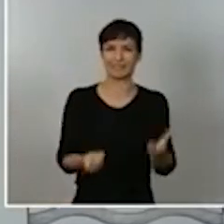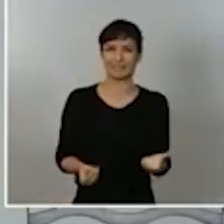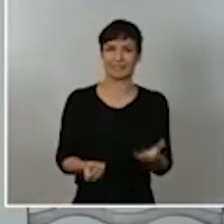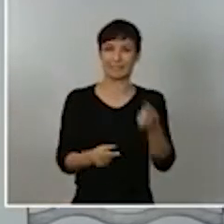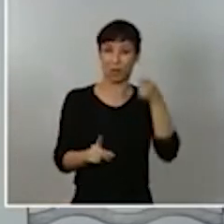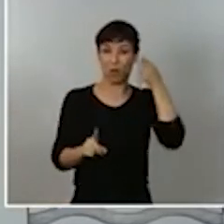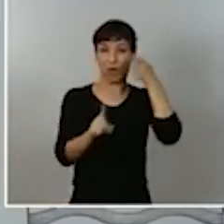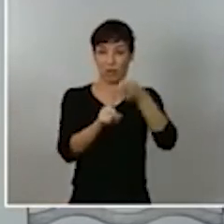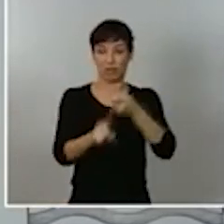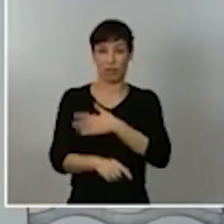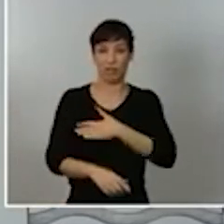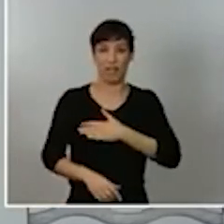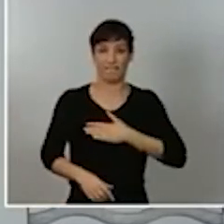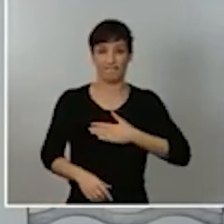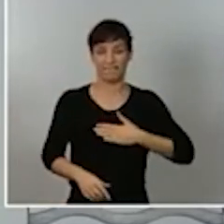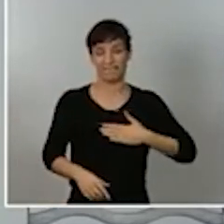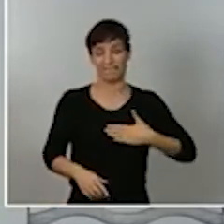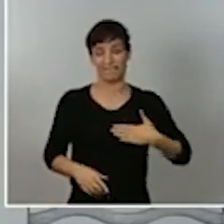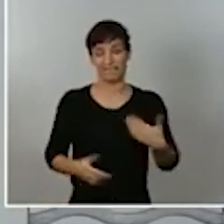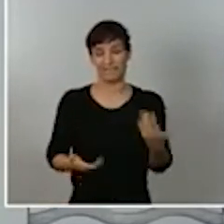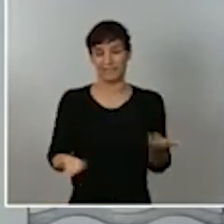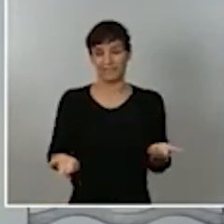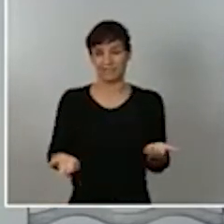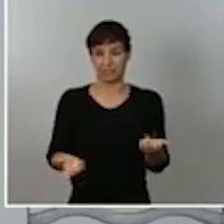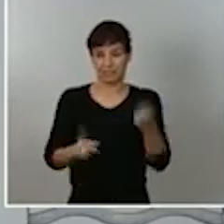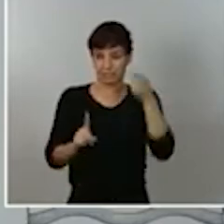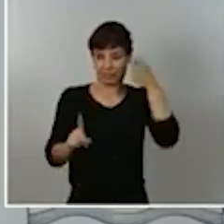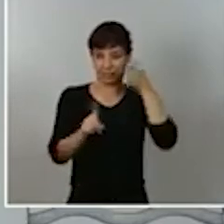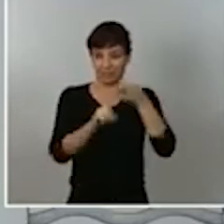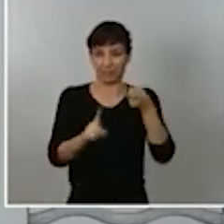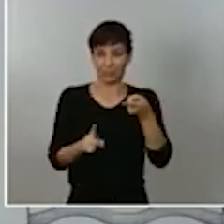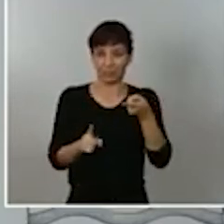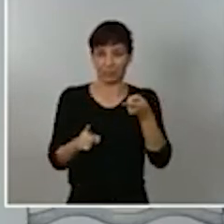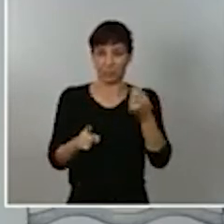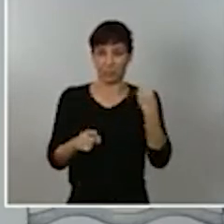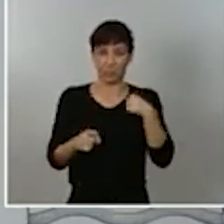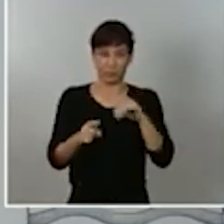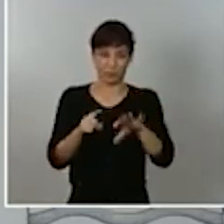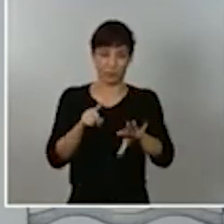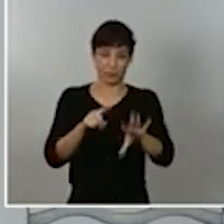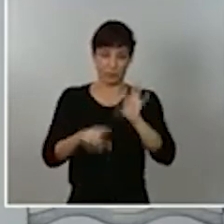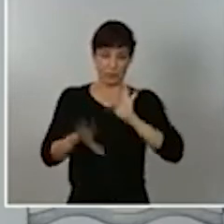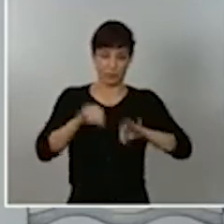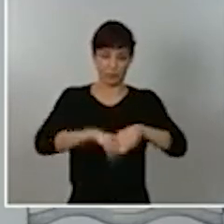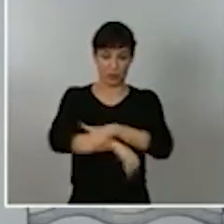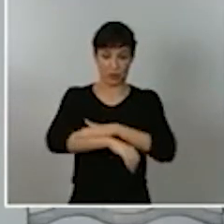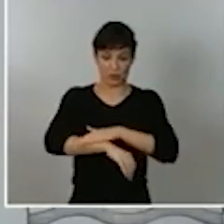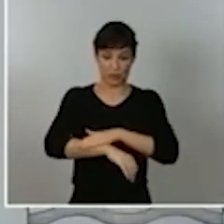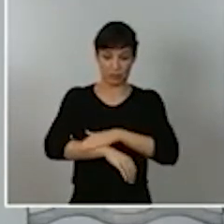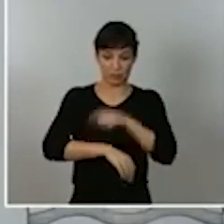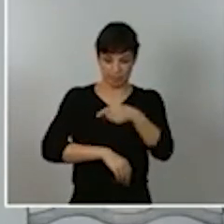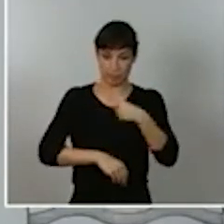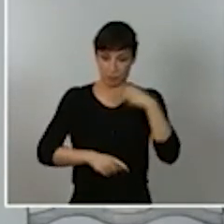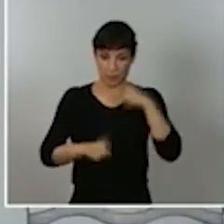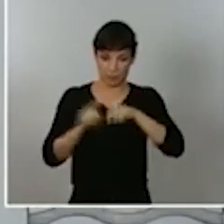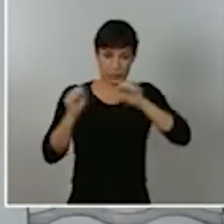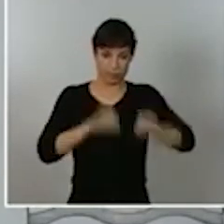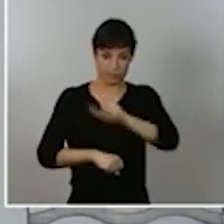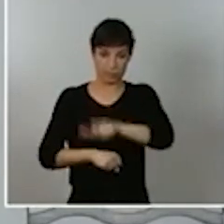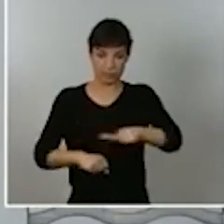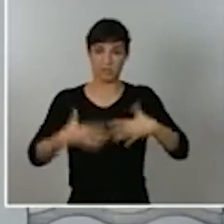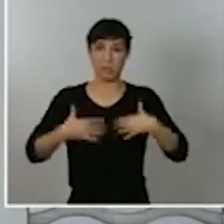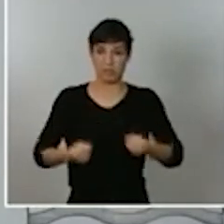hemos que ese es el objetivo por el que tiene que guiar las decisiones del gobierno yo creo que que eso es